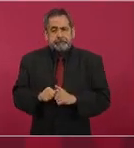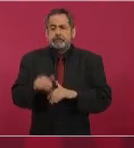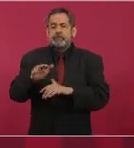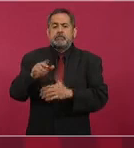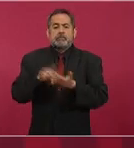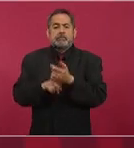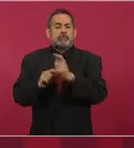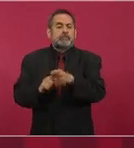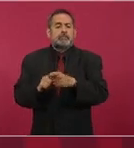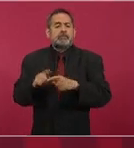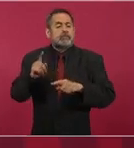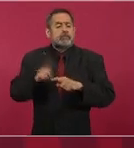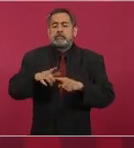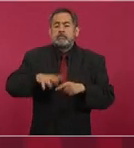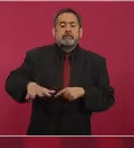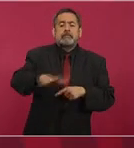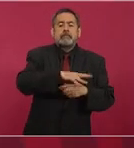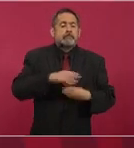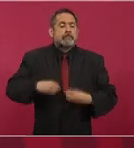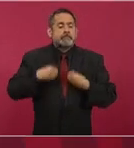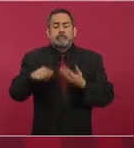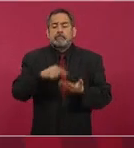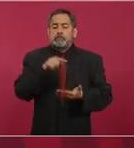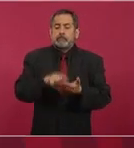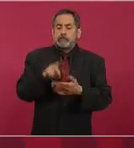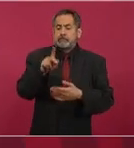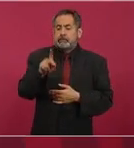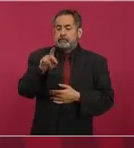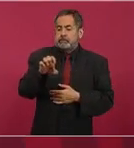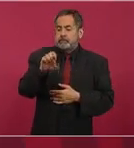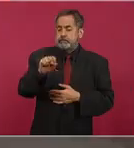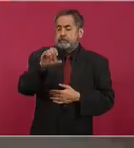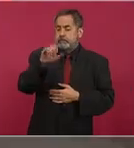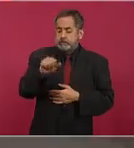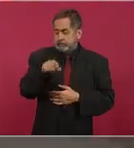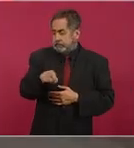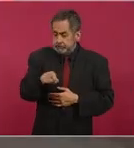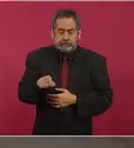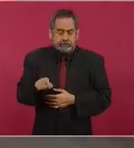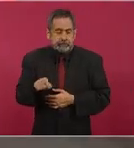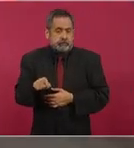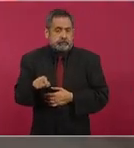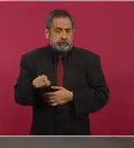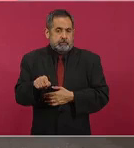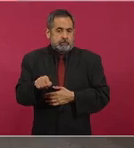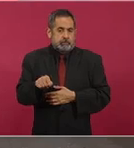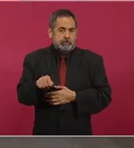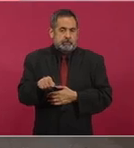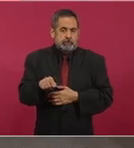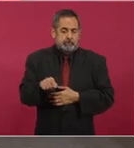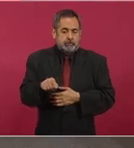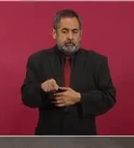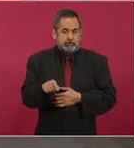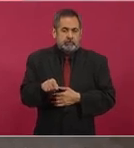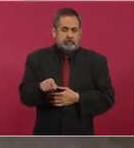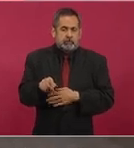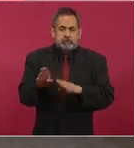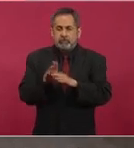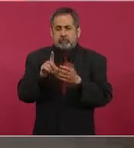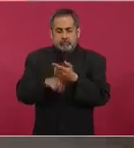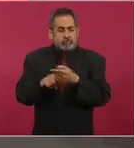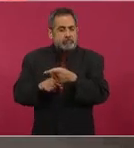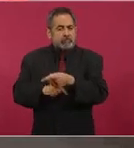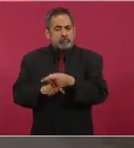quienes viven en la pesca y que están